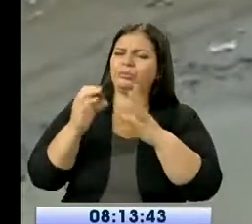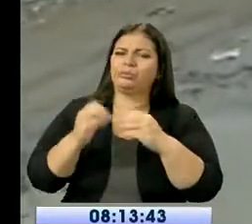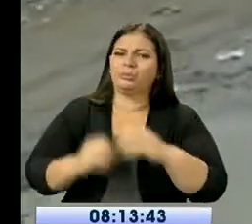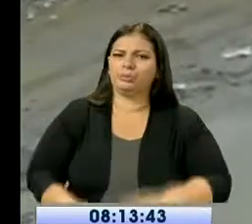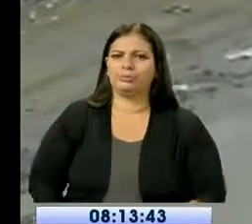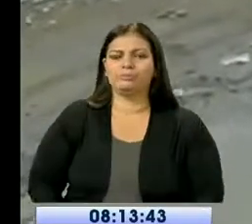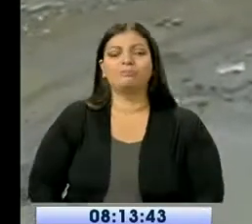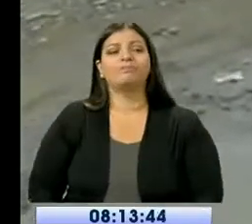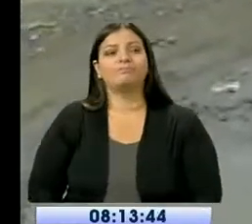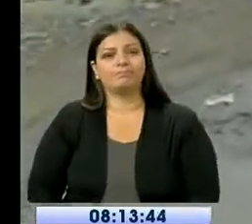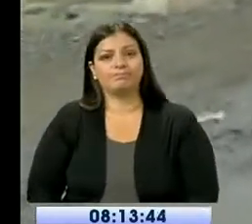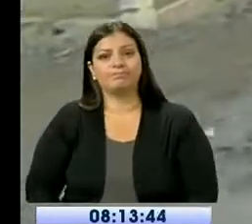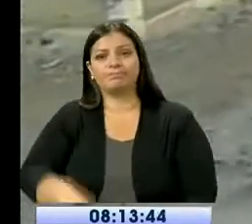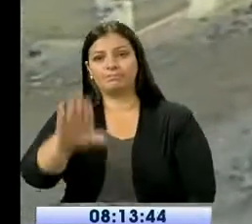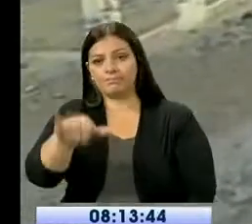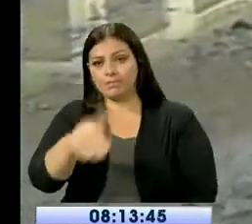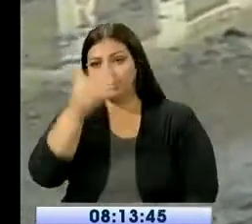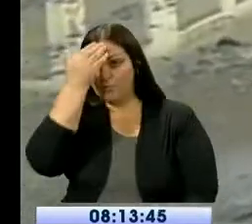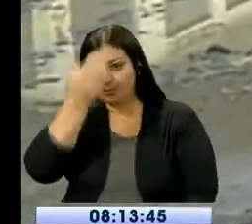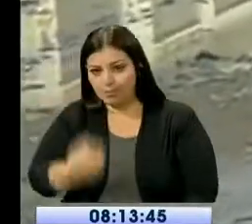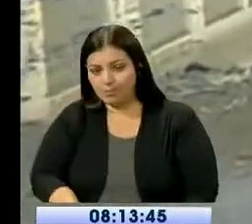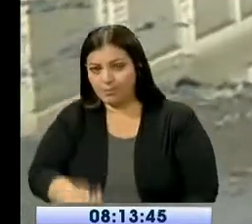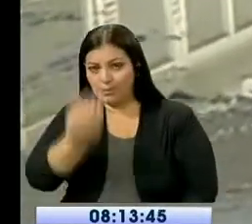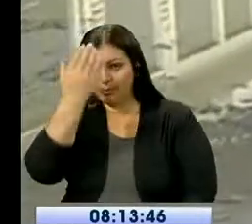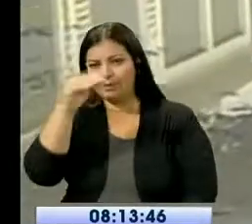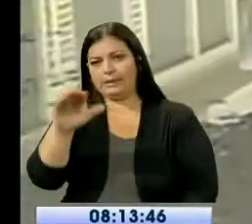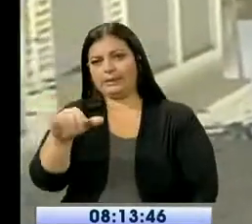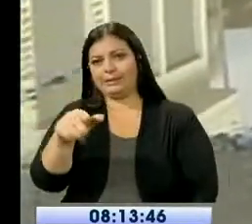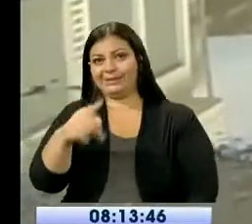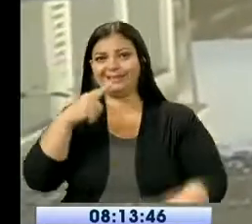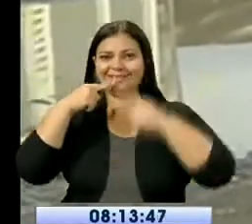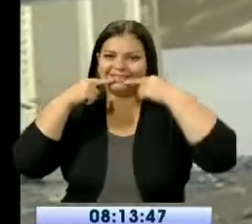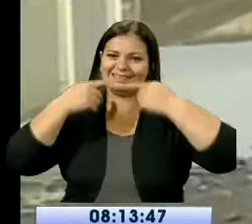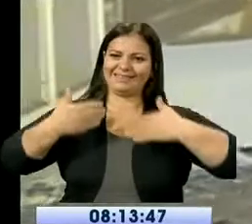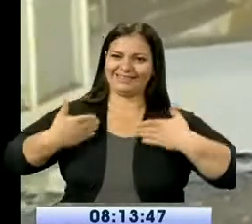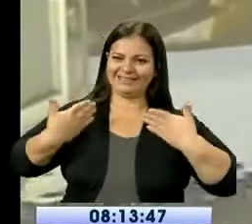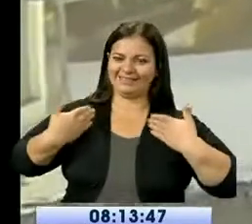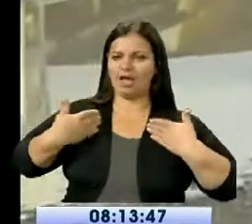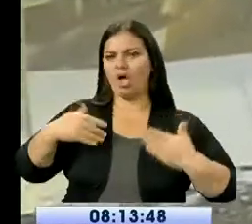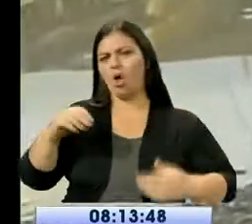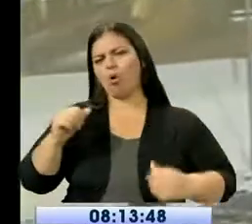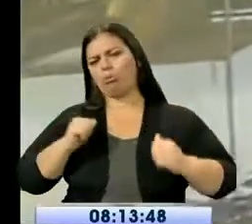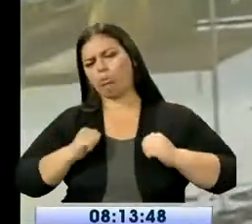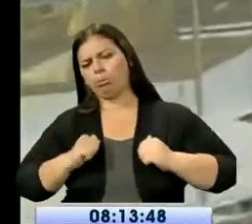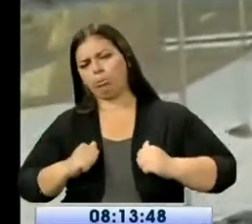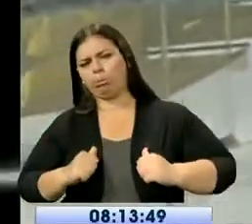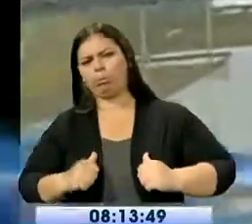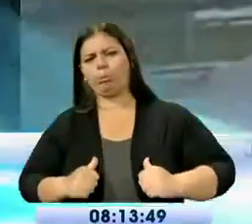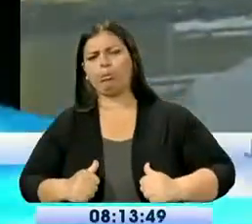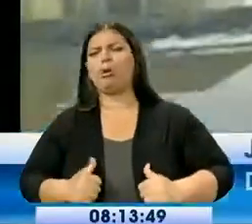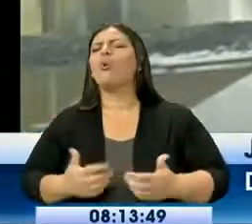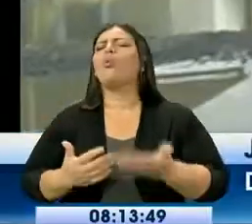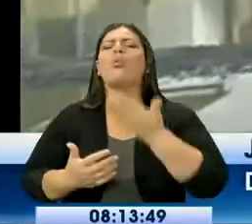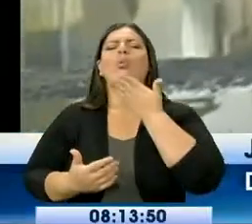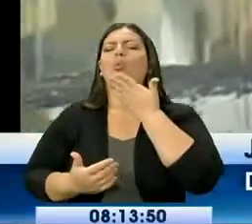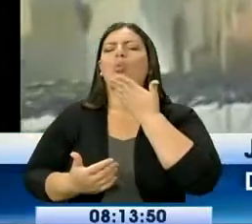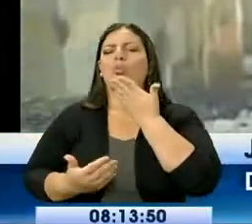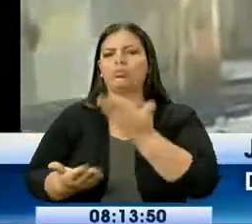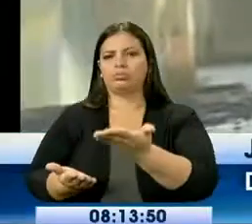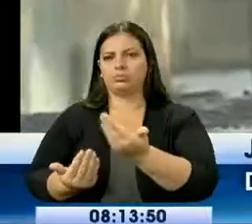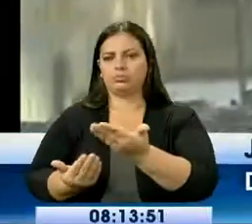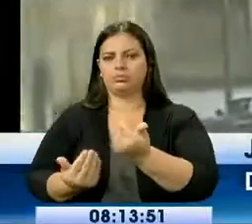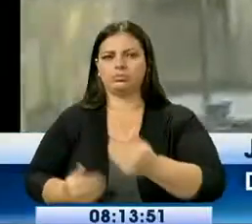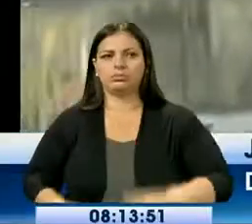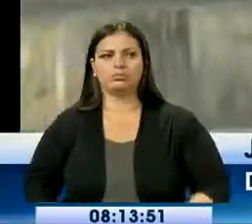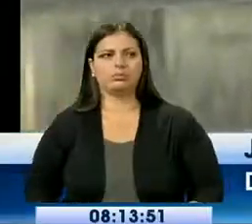Véngase más acá, por favor. A ver, ¿estamos contentos o estamos siendo afectados por estas condiciones? ¿No